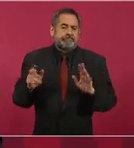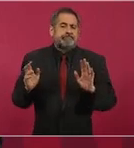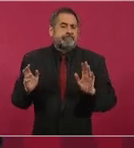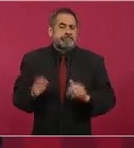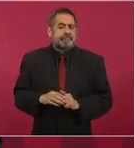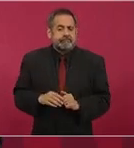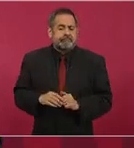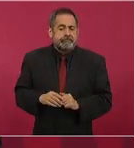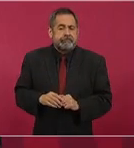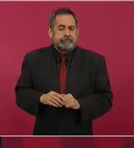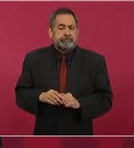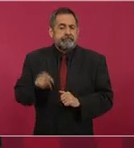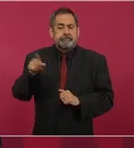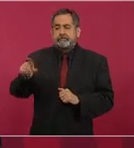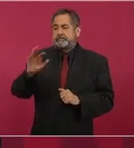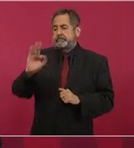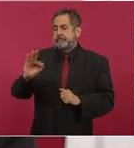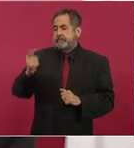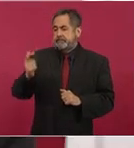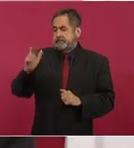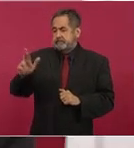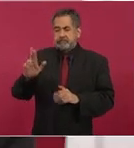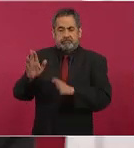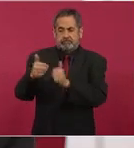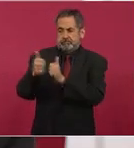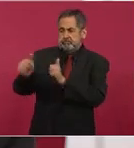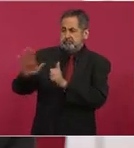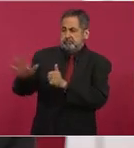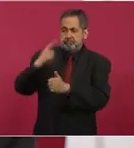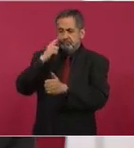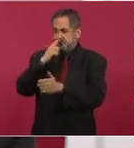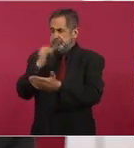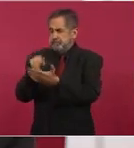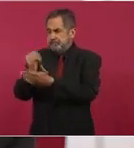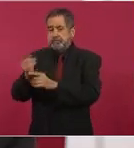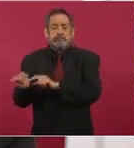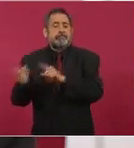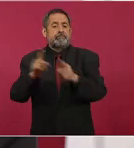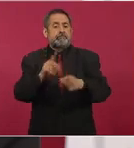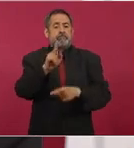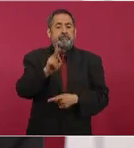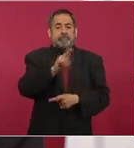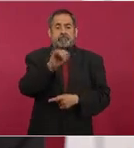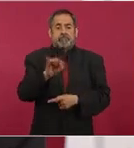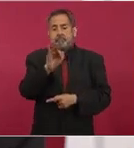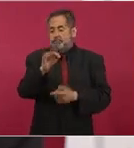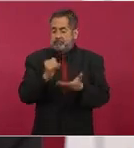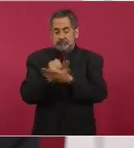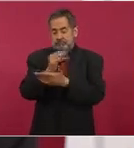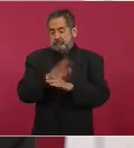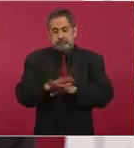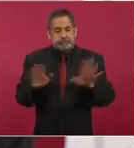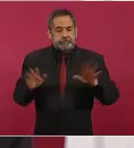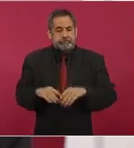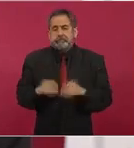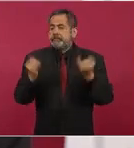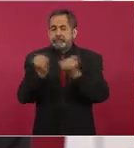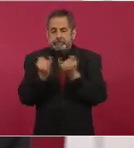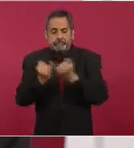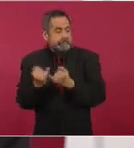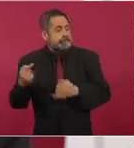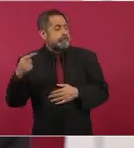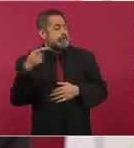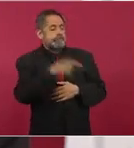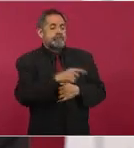La fiscalía tiene autonomía y el poder judicial lo mismo, como los diputados y los